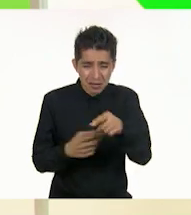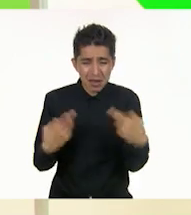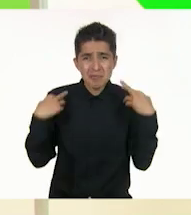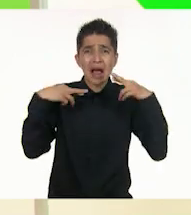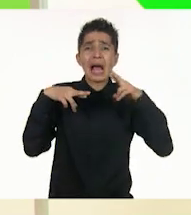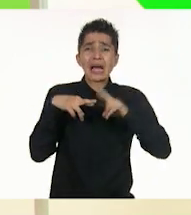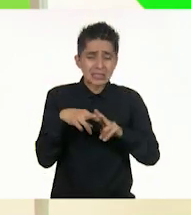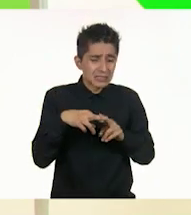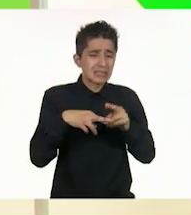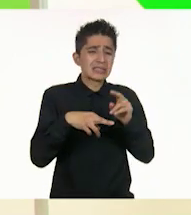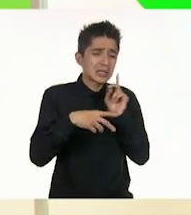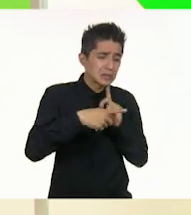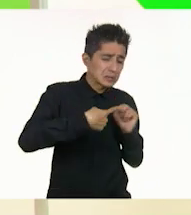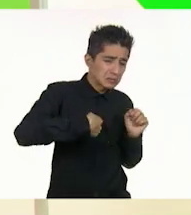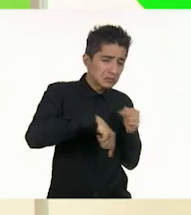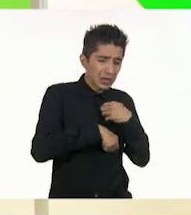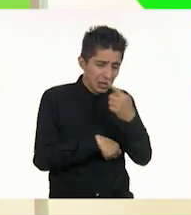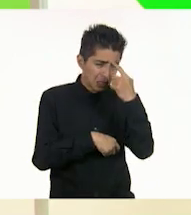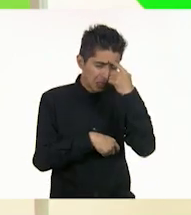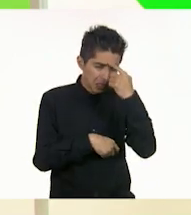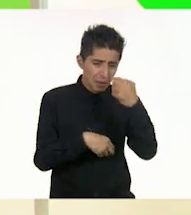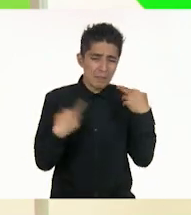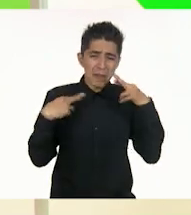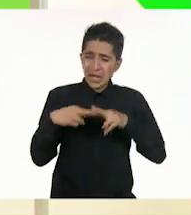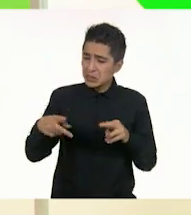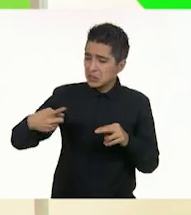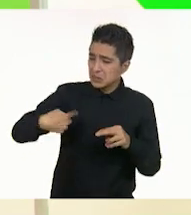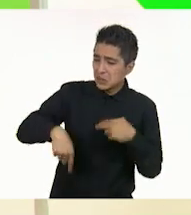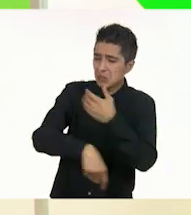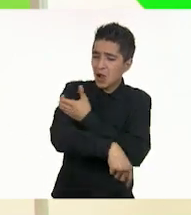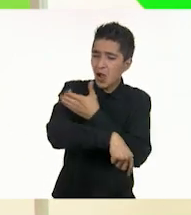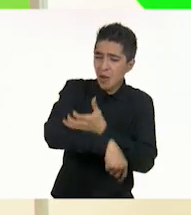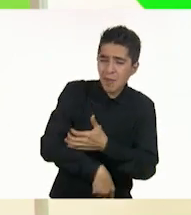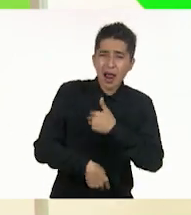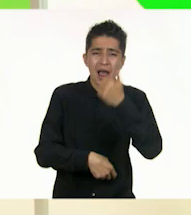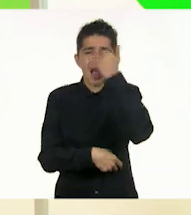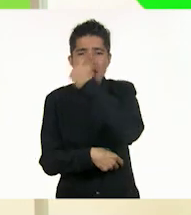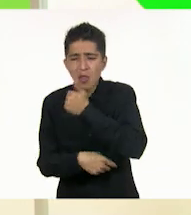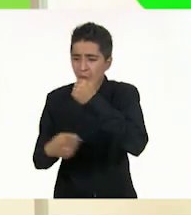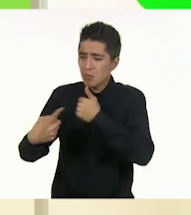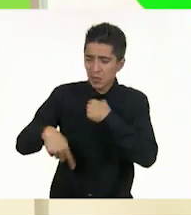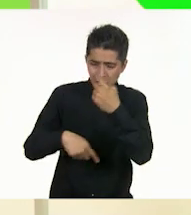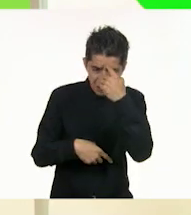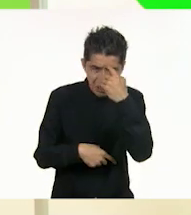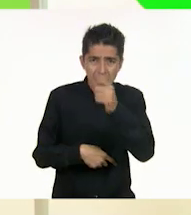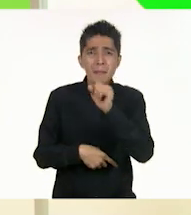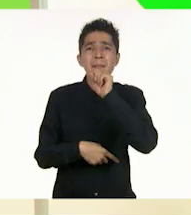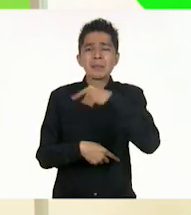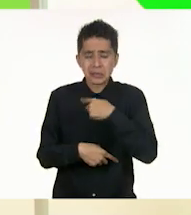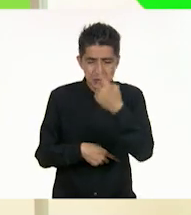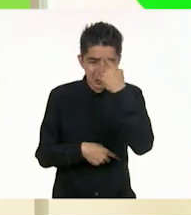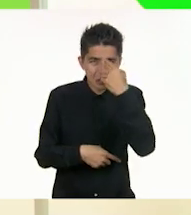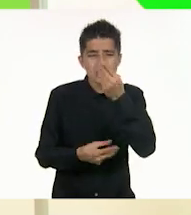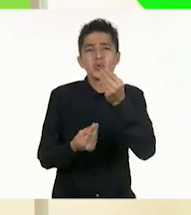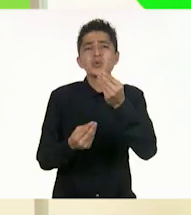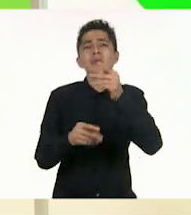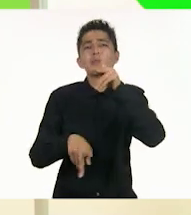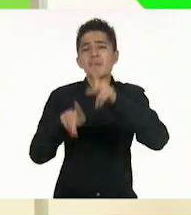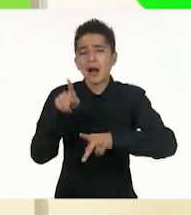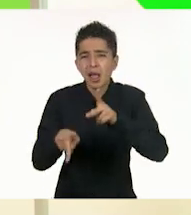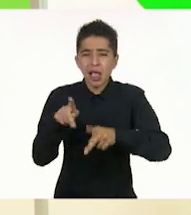mismo. Extrañamos a las otras maestras, a nuestros alumnos. Y sobre todo, extrañamos mucho platicar,